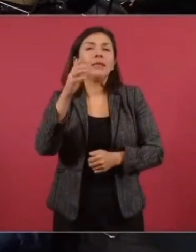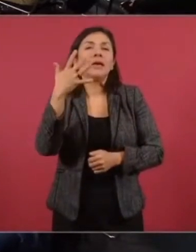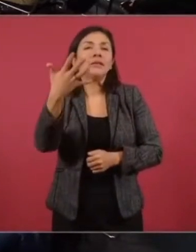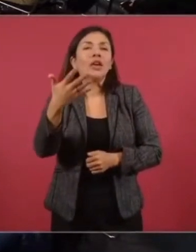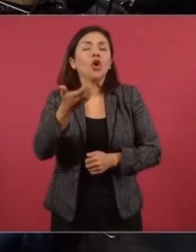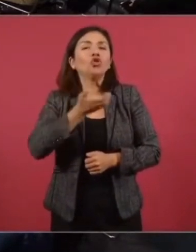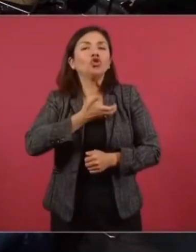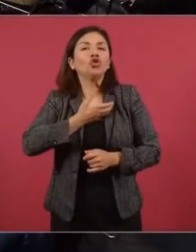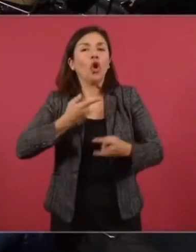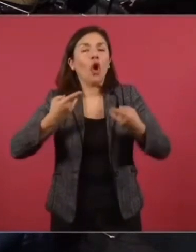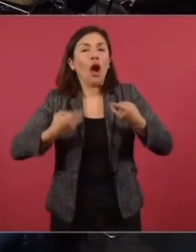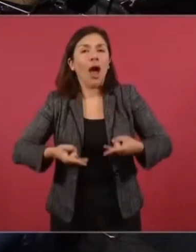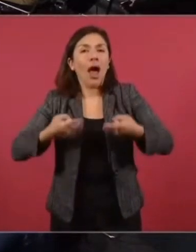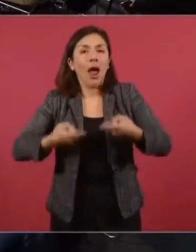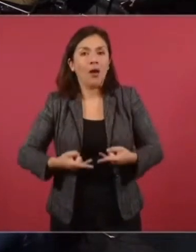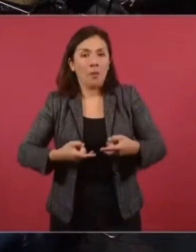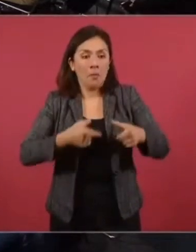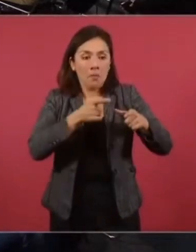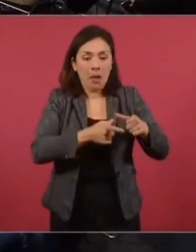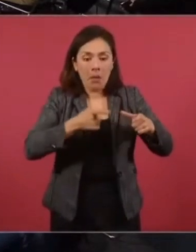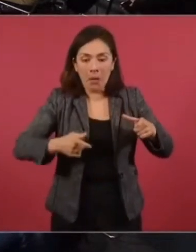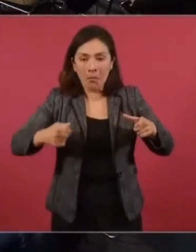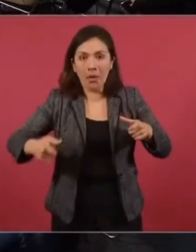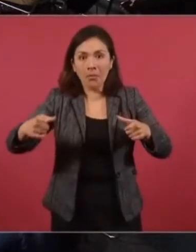Para tener una idea.